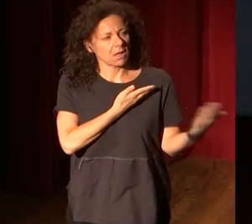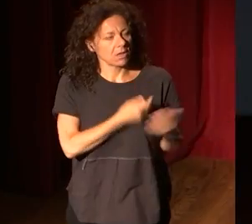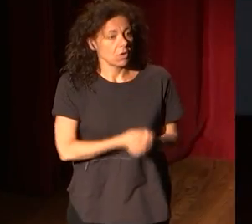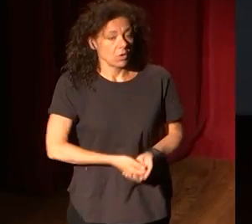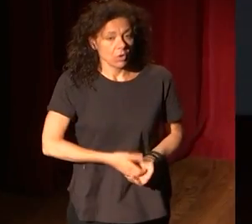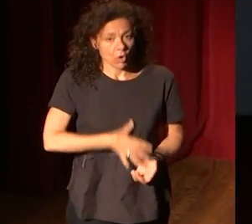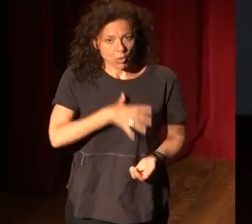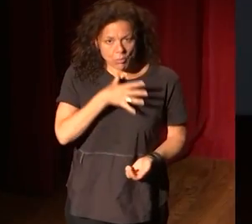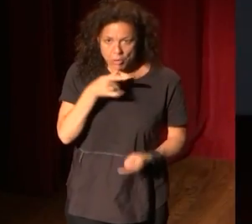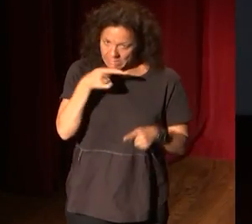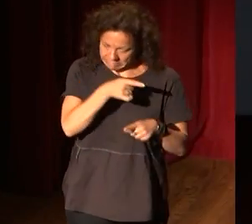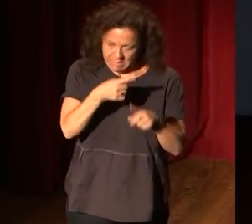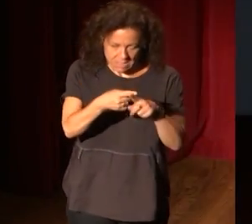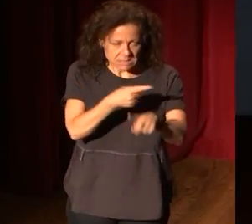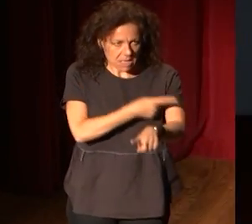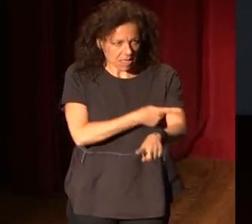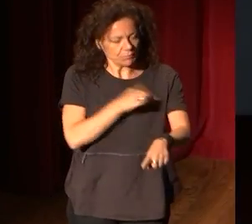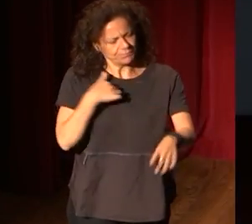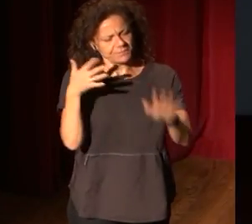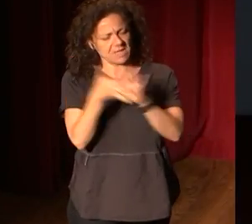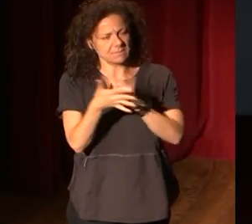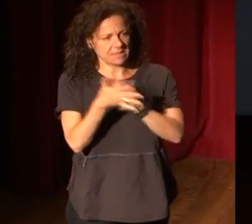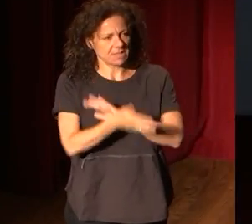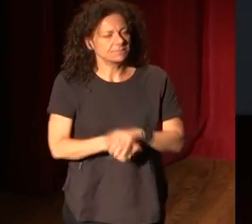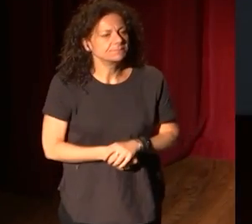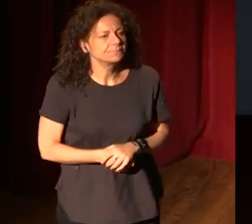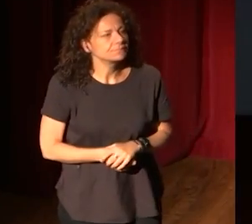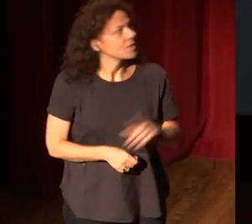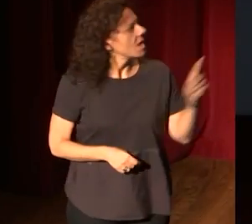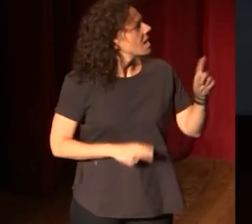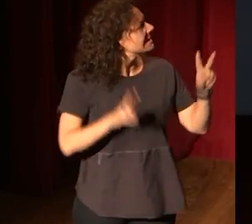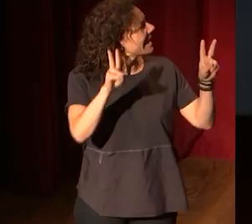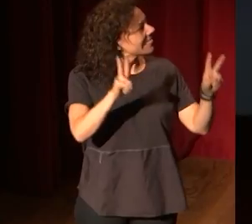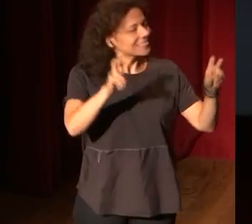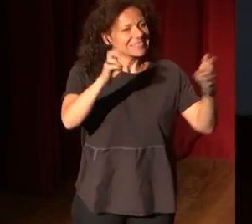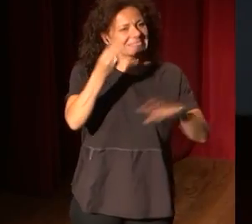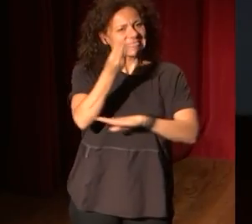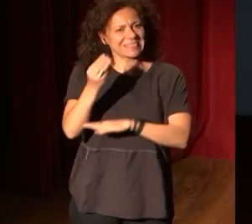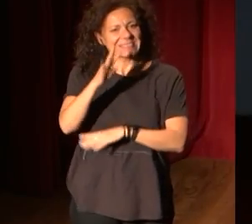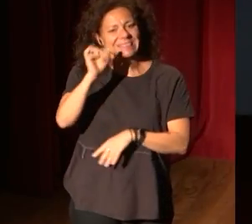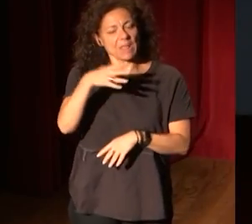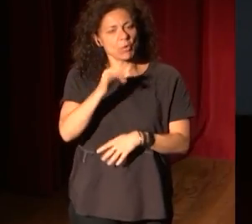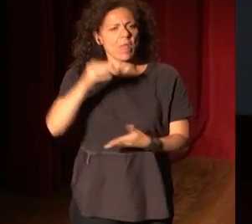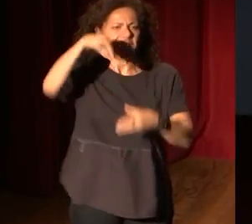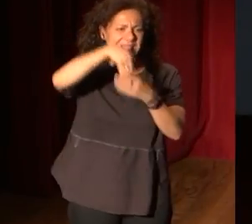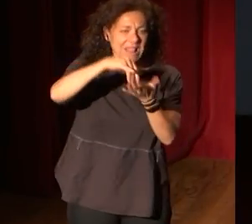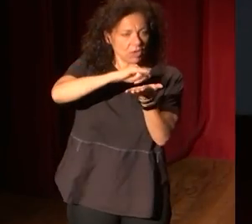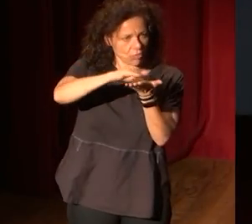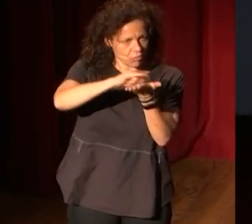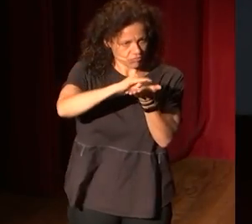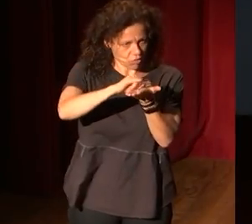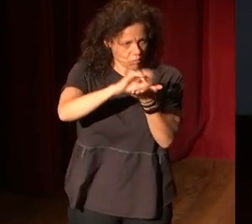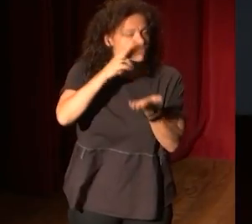Porque esto se lleva a extremos, me explico. Este es el templo de Dendur, está dentro del Metropolitan Museum, como bien saben.